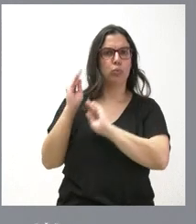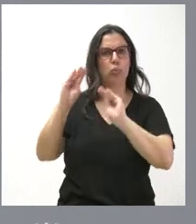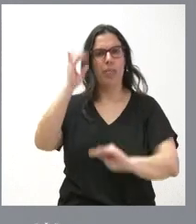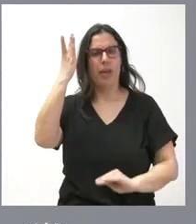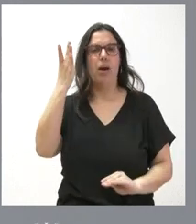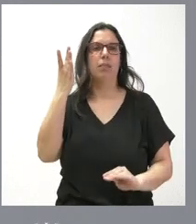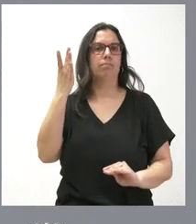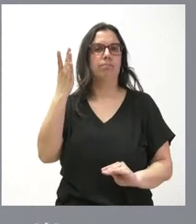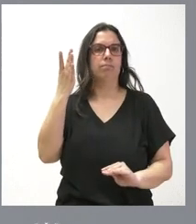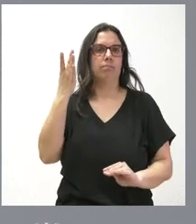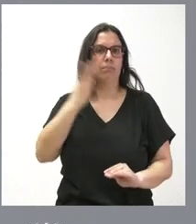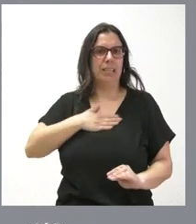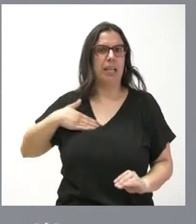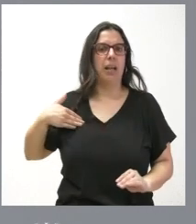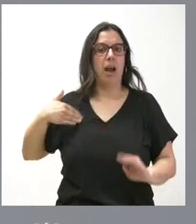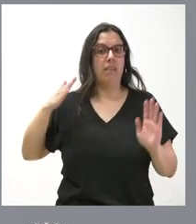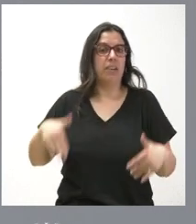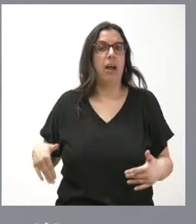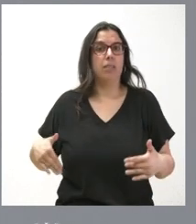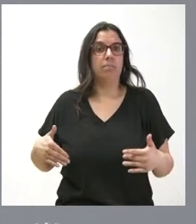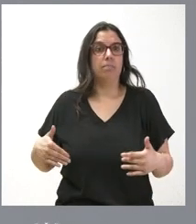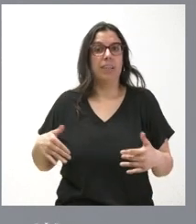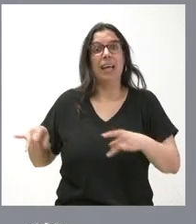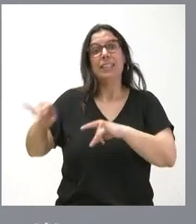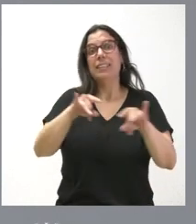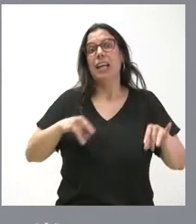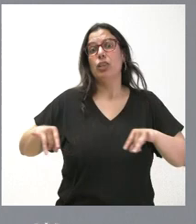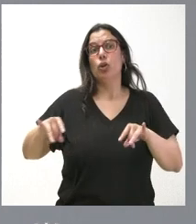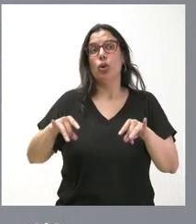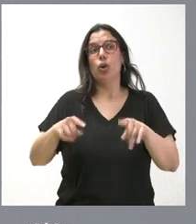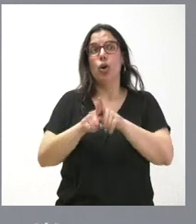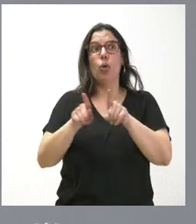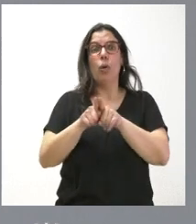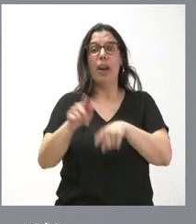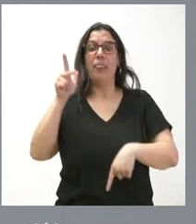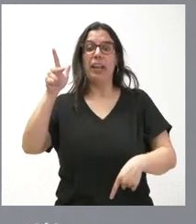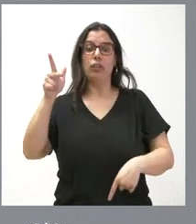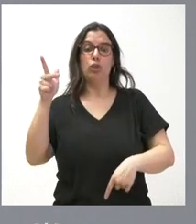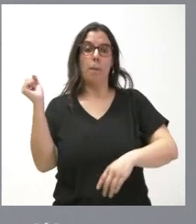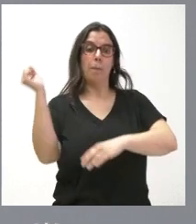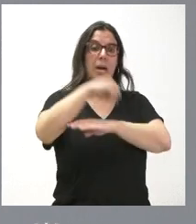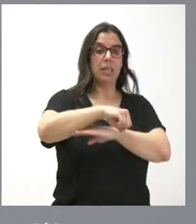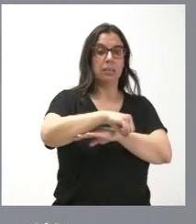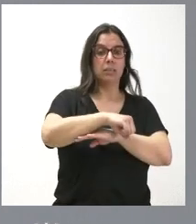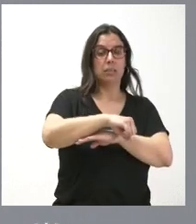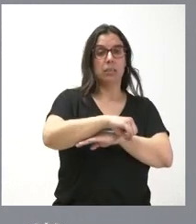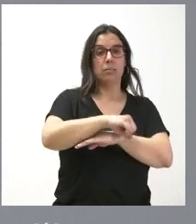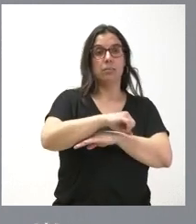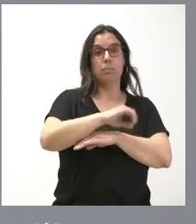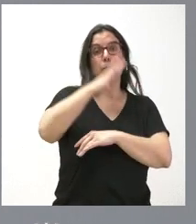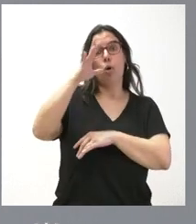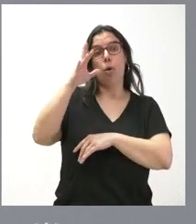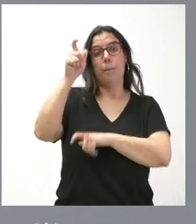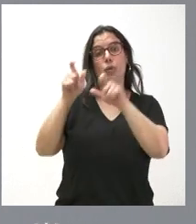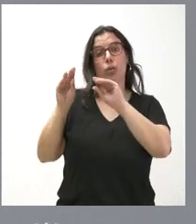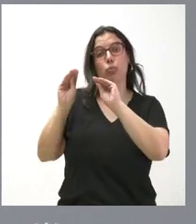de que, al final, los territorios tienen más derechos porque los ciudadanos de